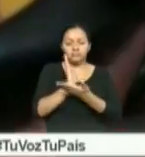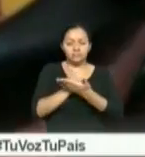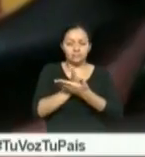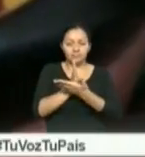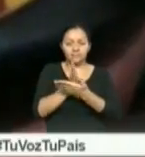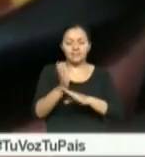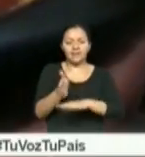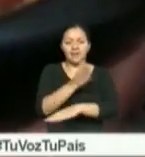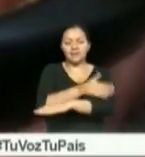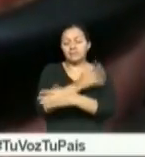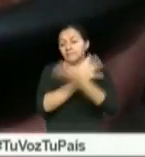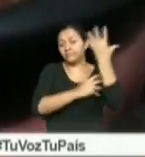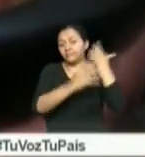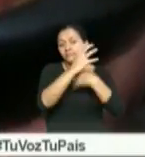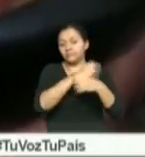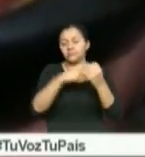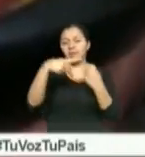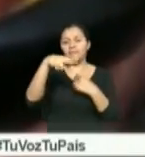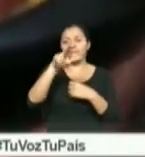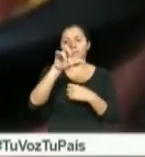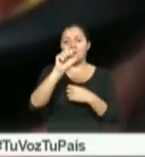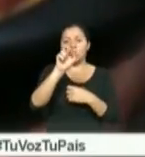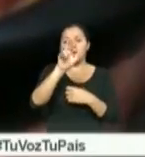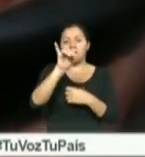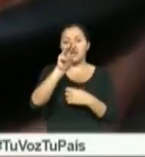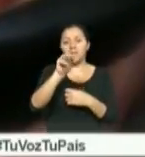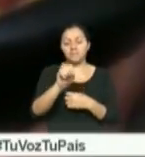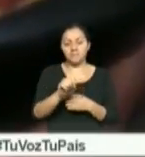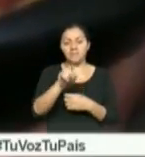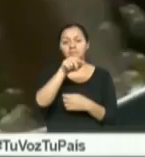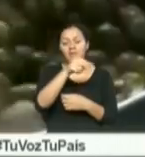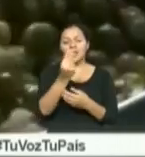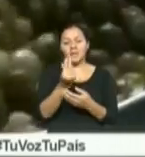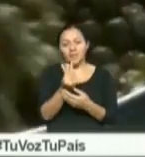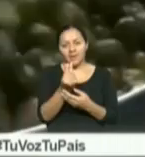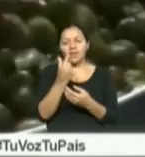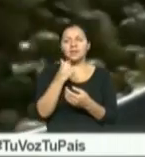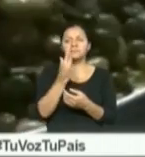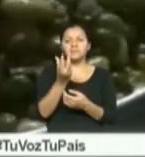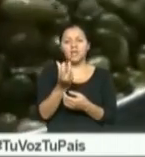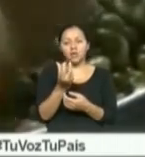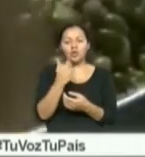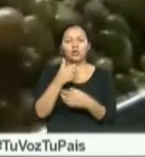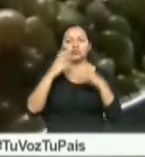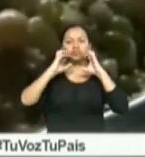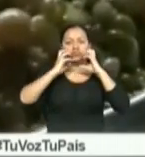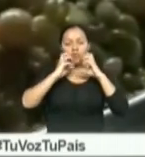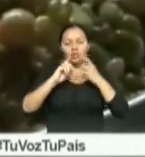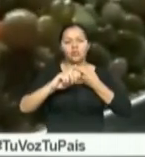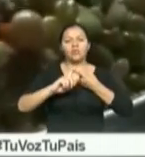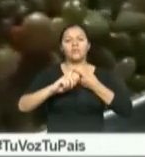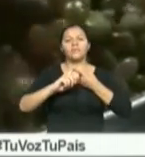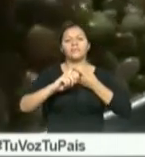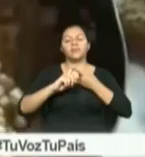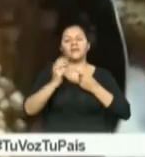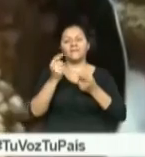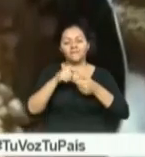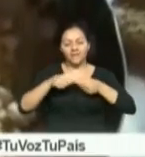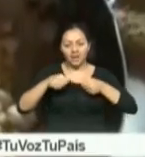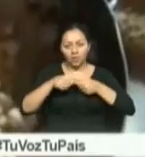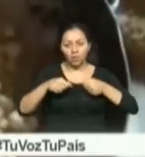cosechados en la temporada del pau carraimi como arvejas, habas, meyocos, choclo, fréjol, zapallo y sambo.